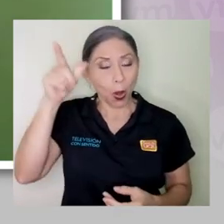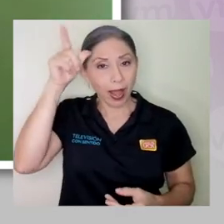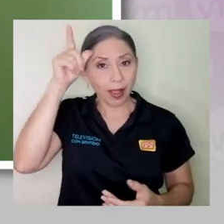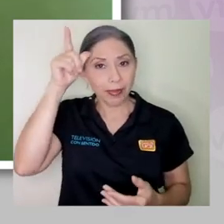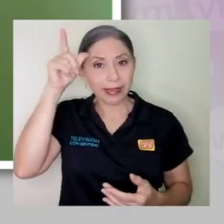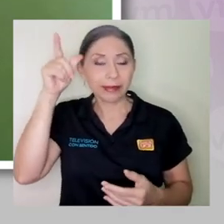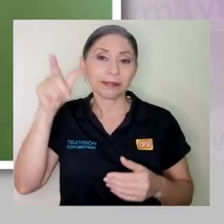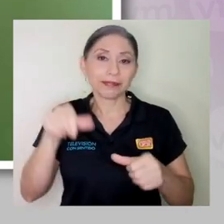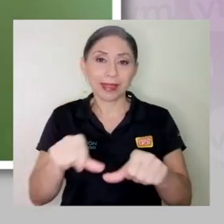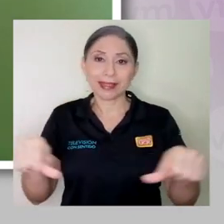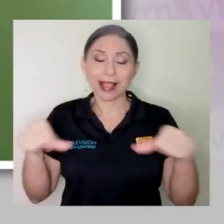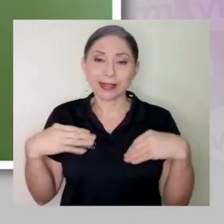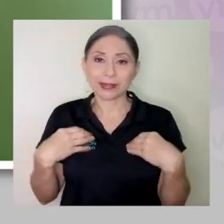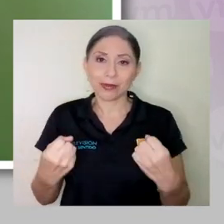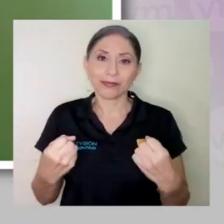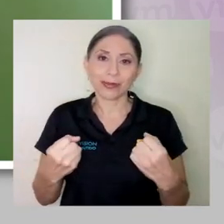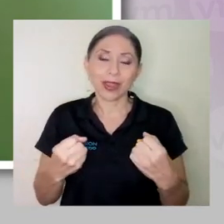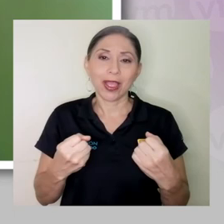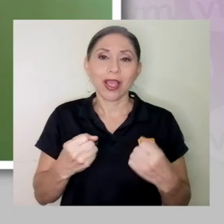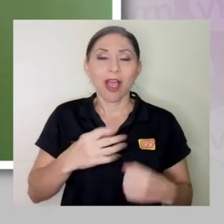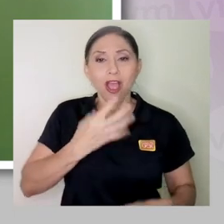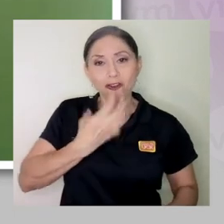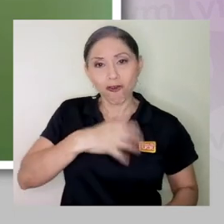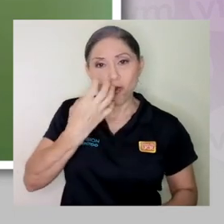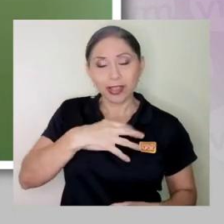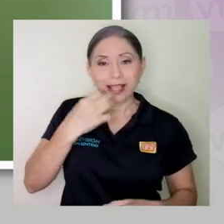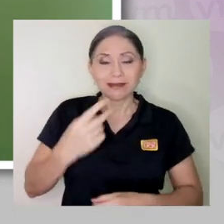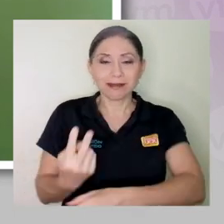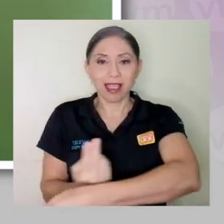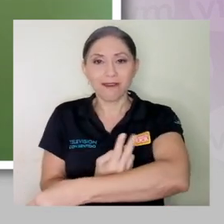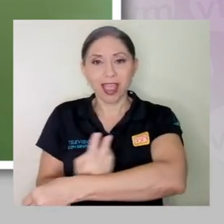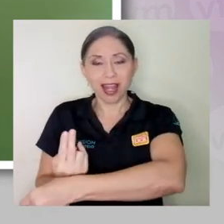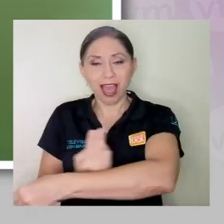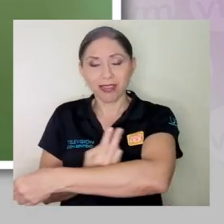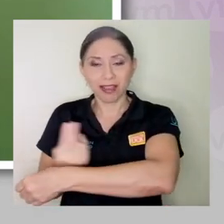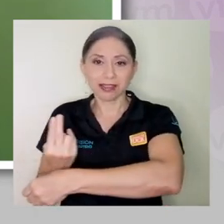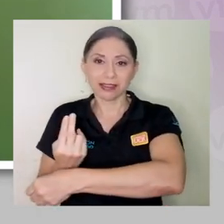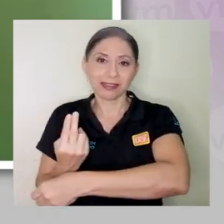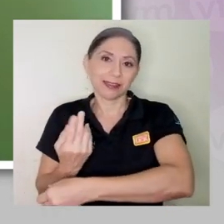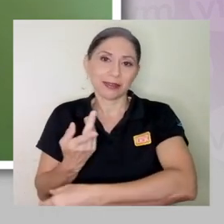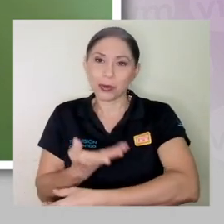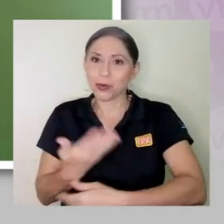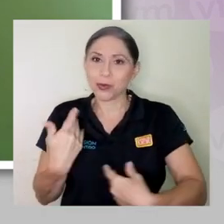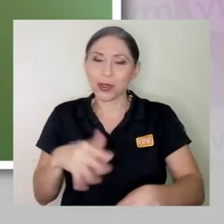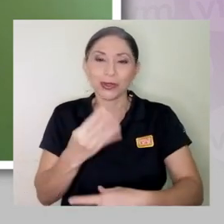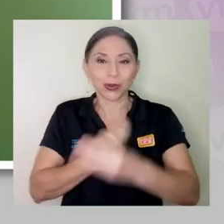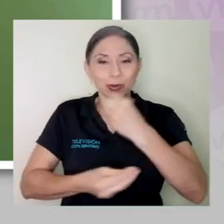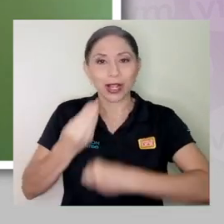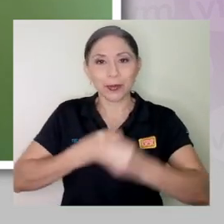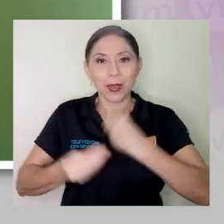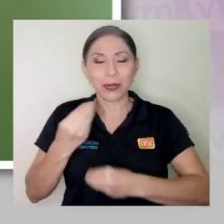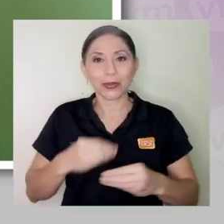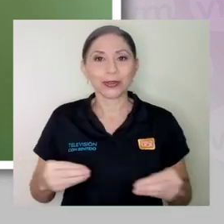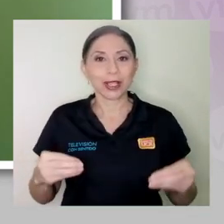Obviamente, desde la parte saludable, las frutas y vegetales son los alimentos por excelencia que tienen una mayor